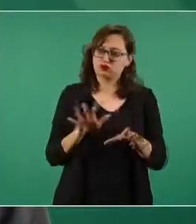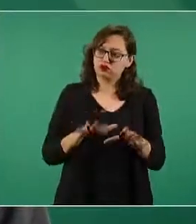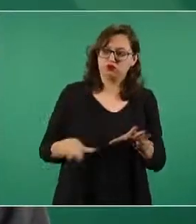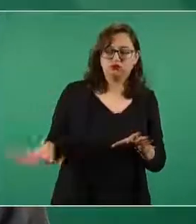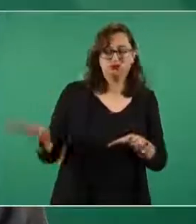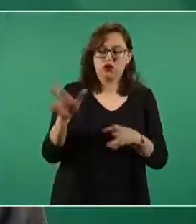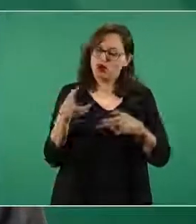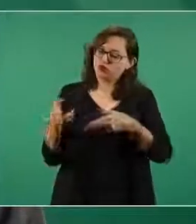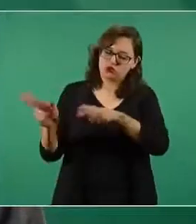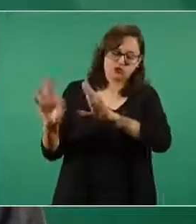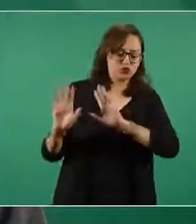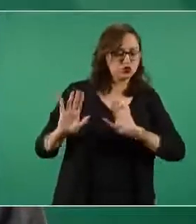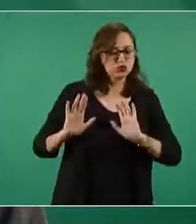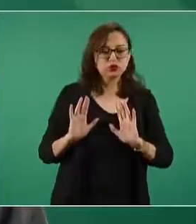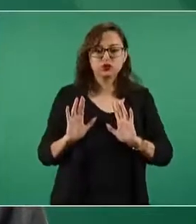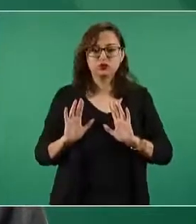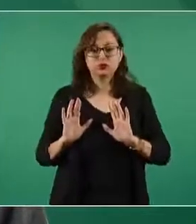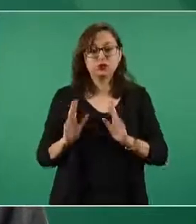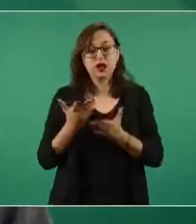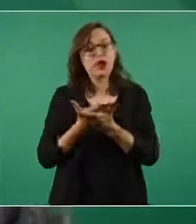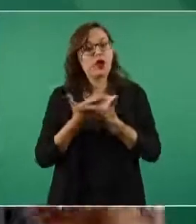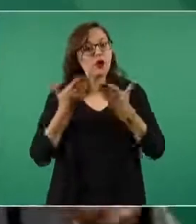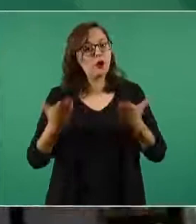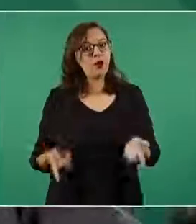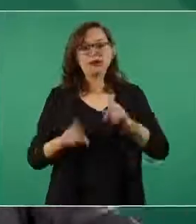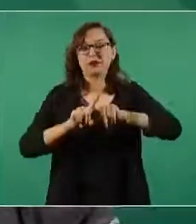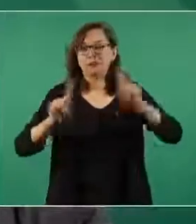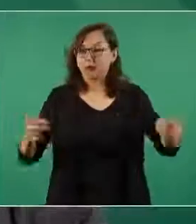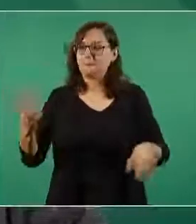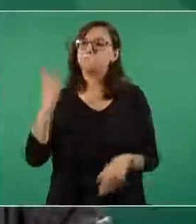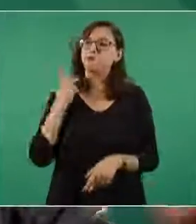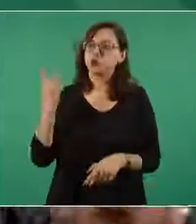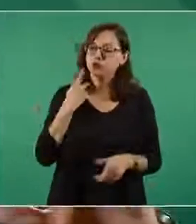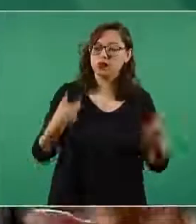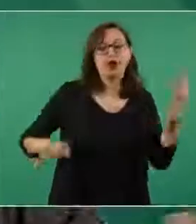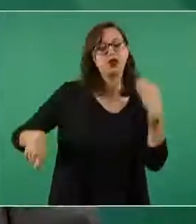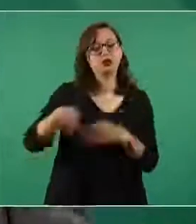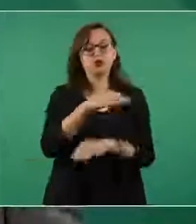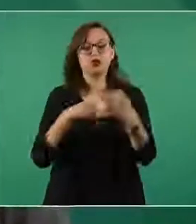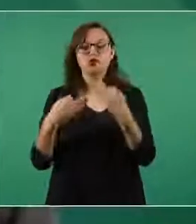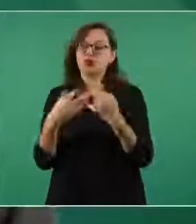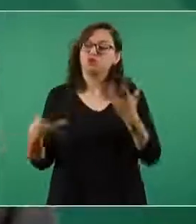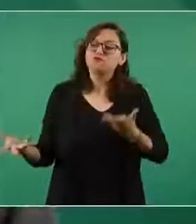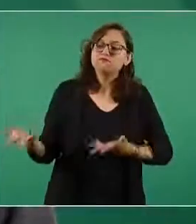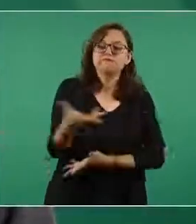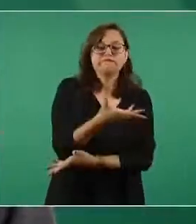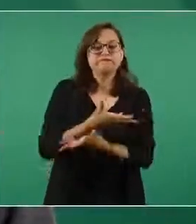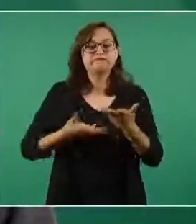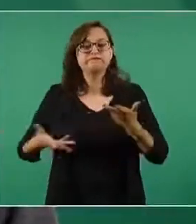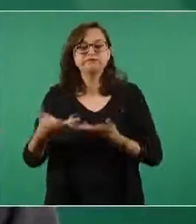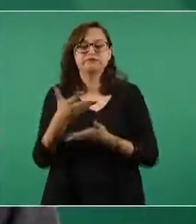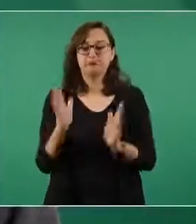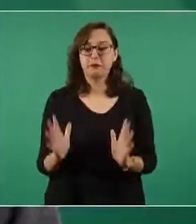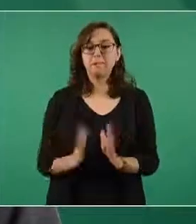ahora es distinto, ahora la política es asunto de todos, todos participamos,